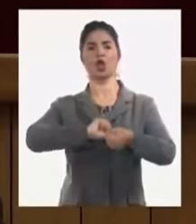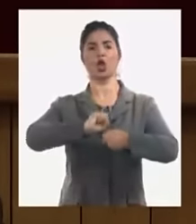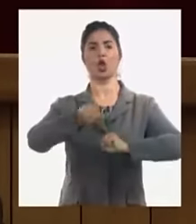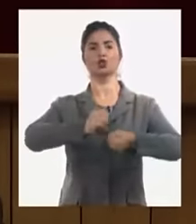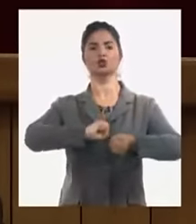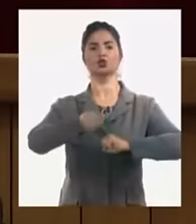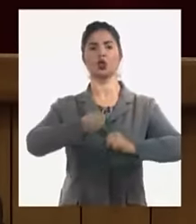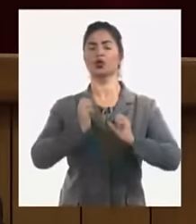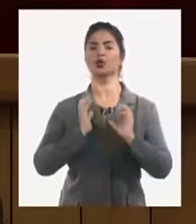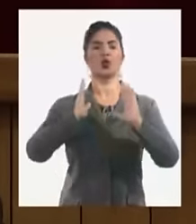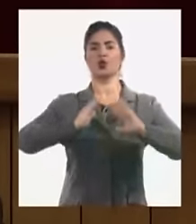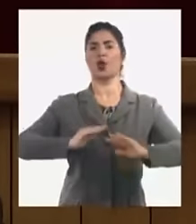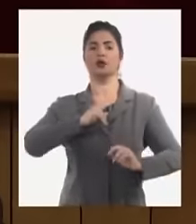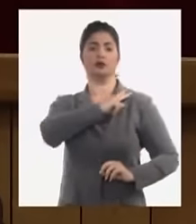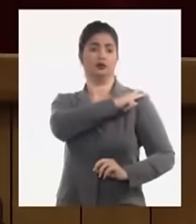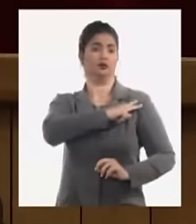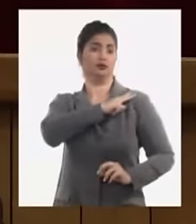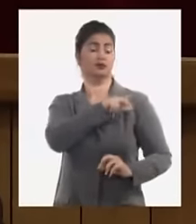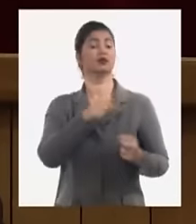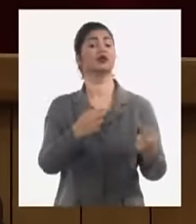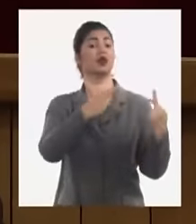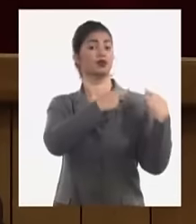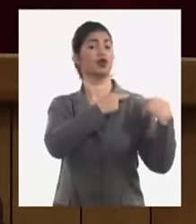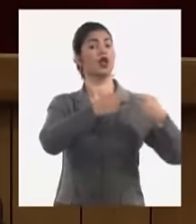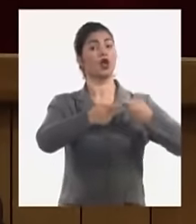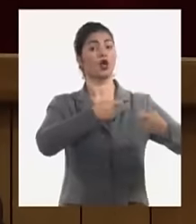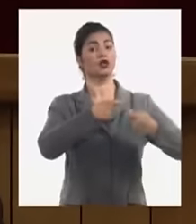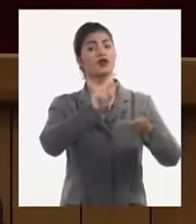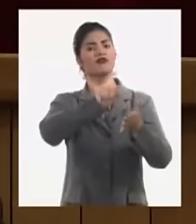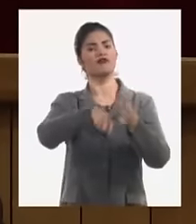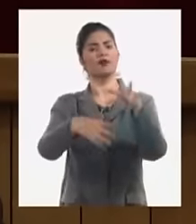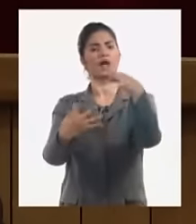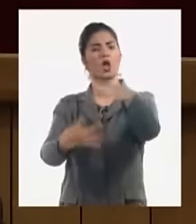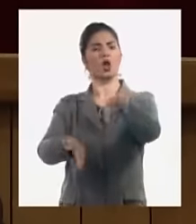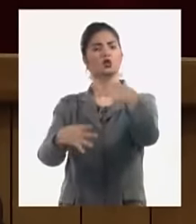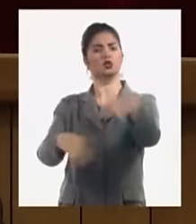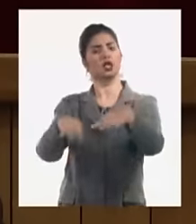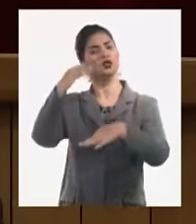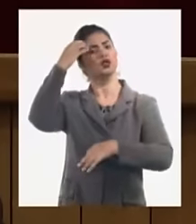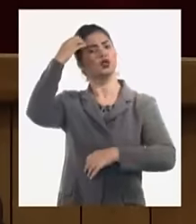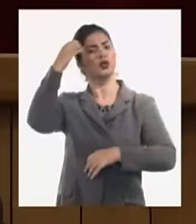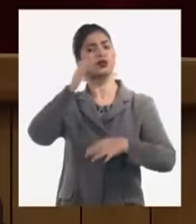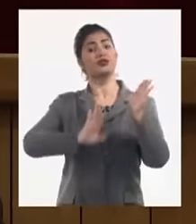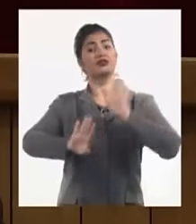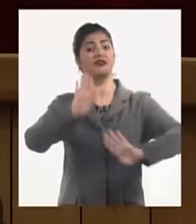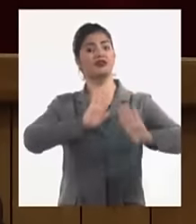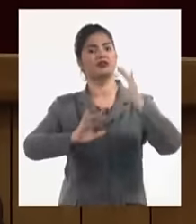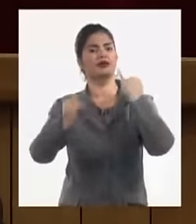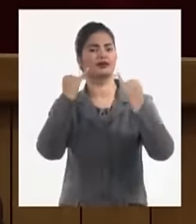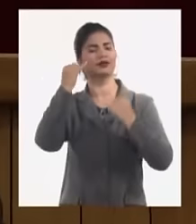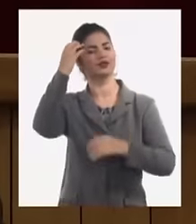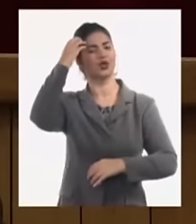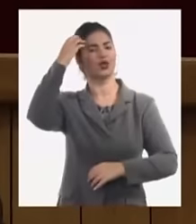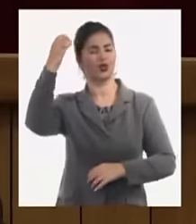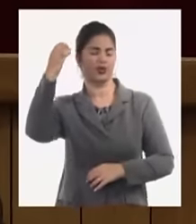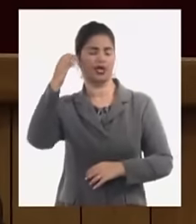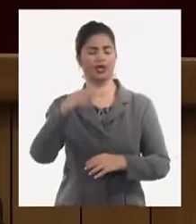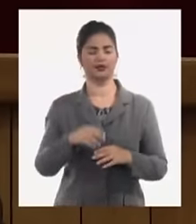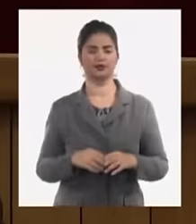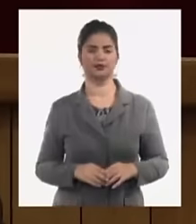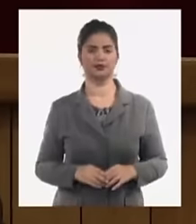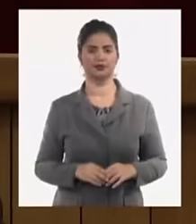tenían su encomienda de negociar de firmar un contrato y de defender los intereses de la empresa